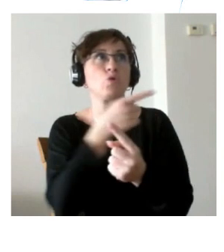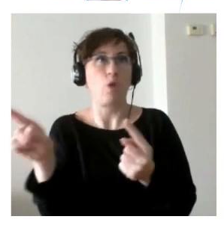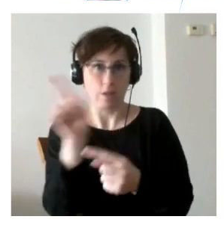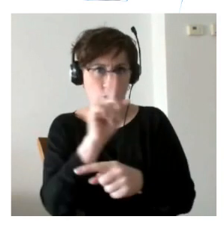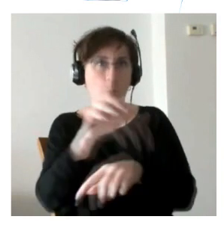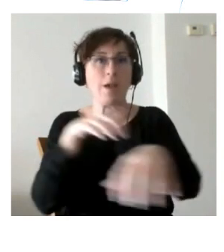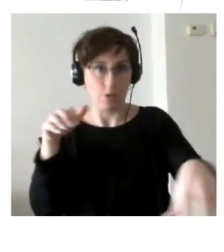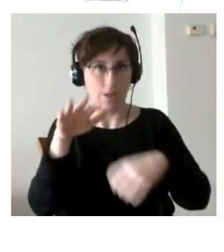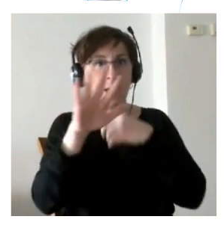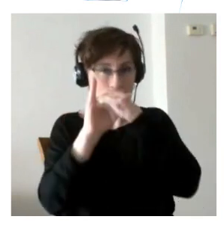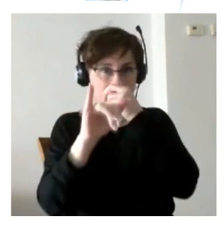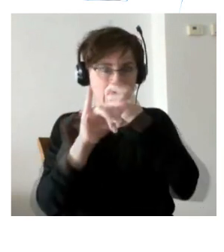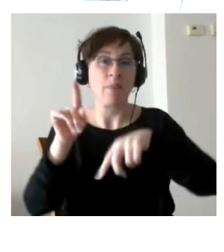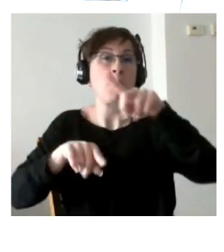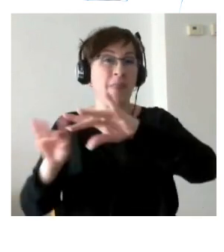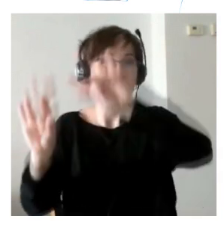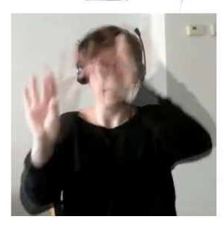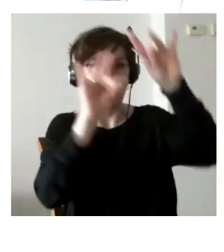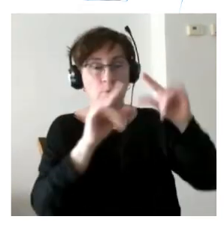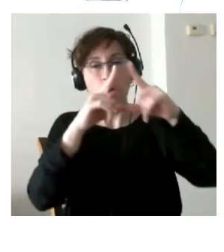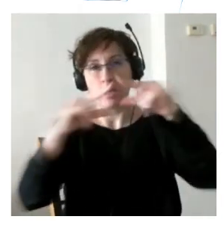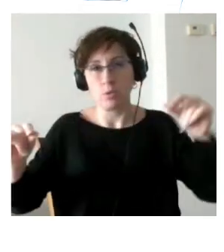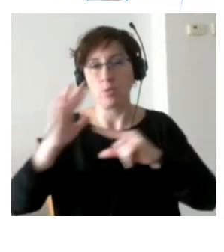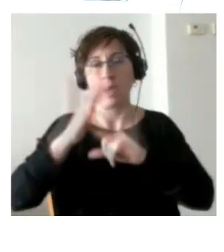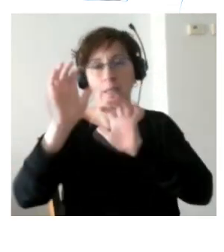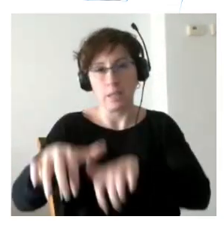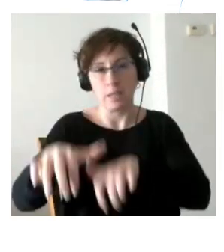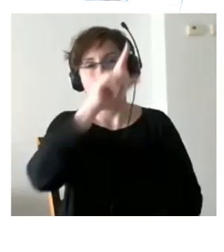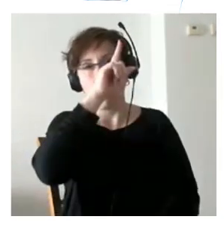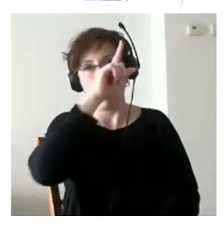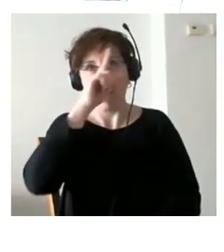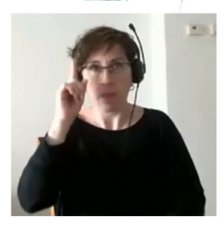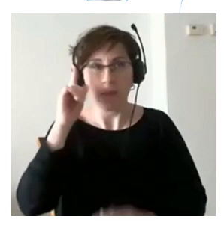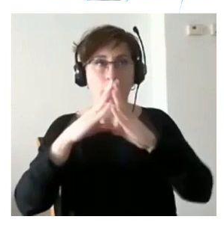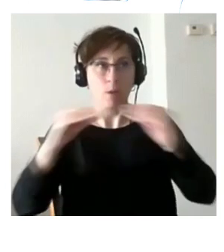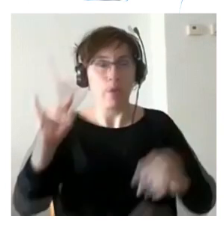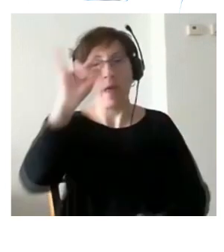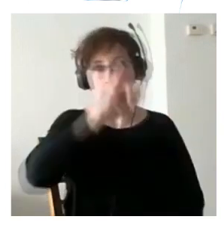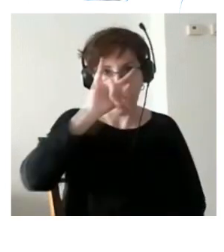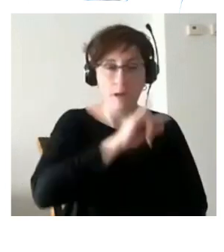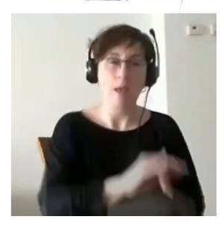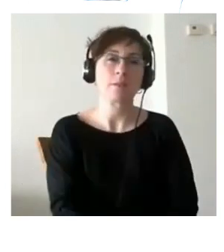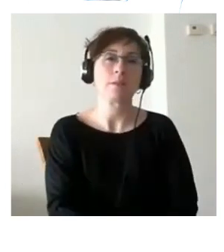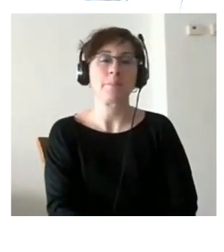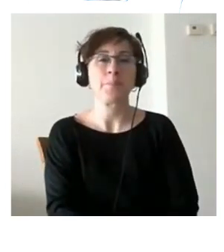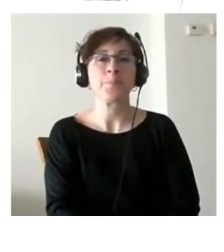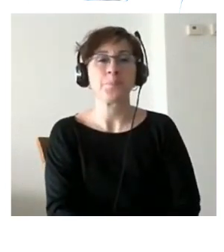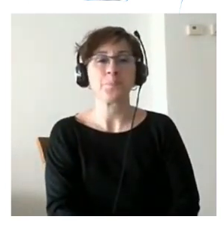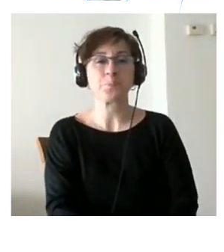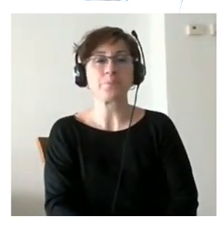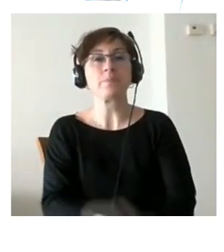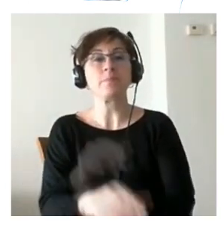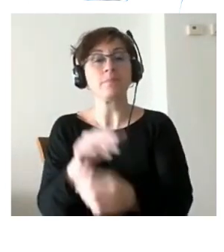presenciales en los distintos territorios en Asturias Castilla y León Madrid Andalucía y Canarias ahí tuvimos oportunidad de hablar con